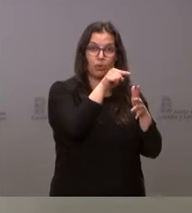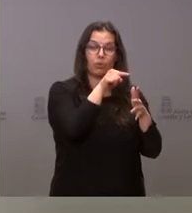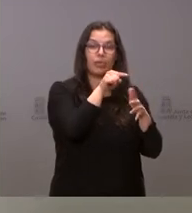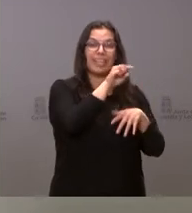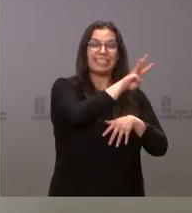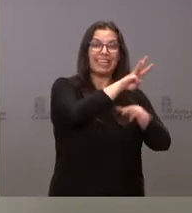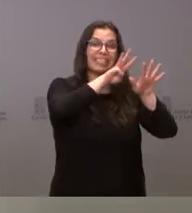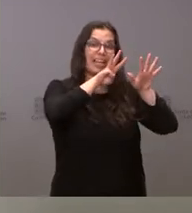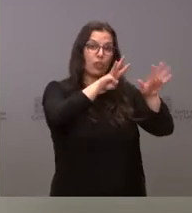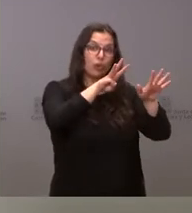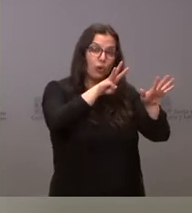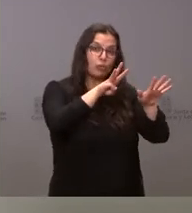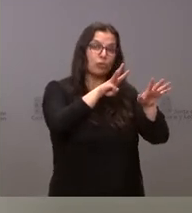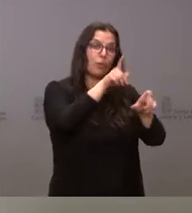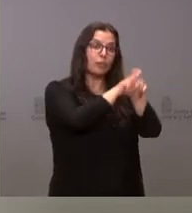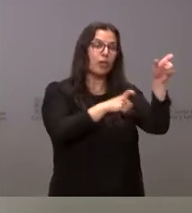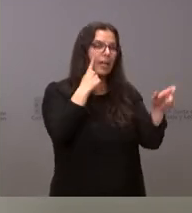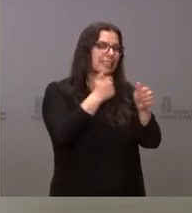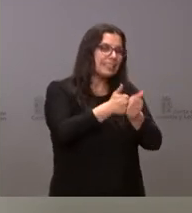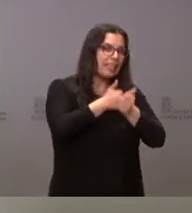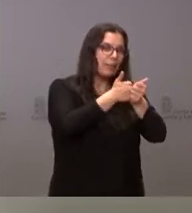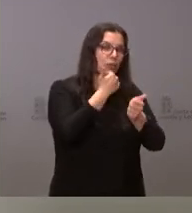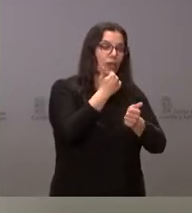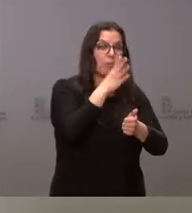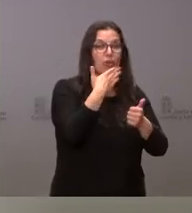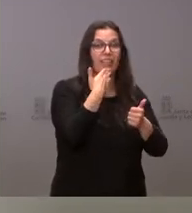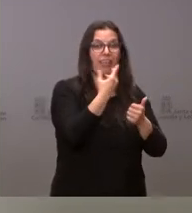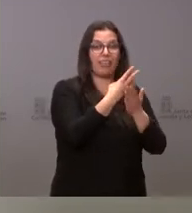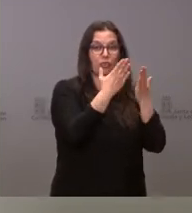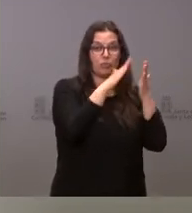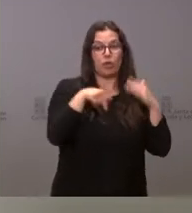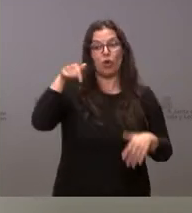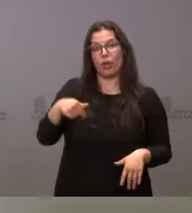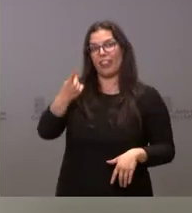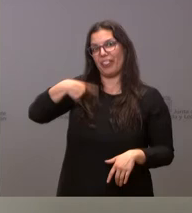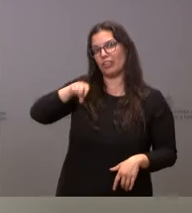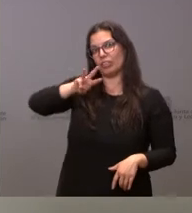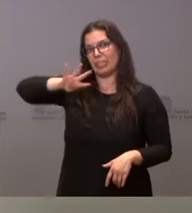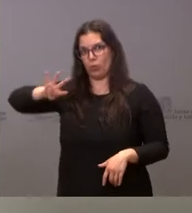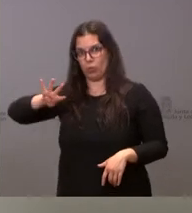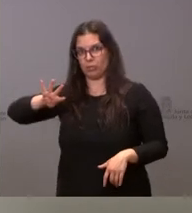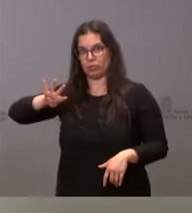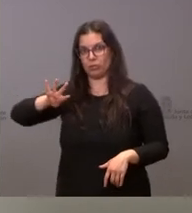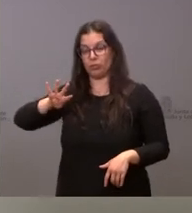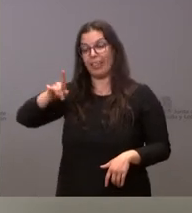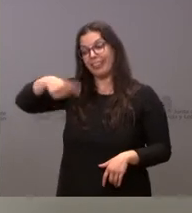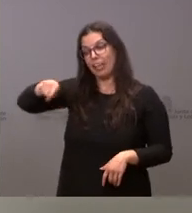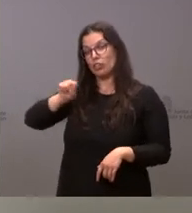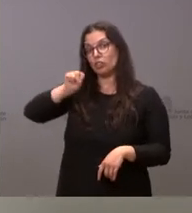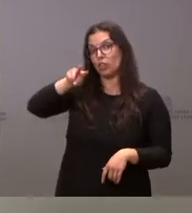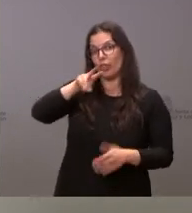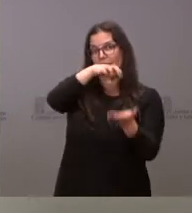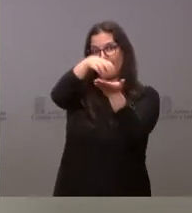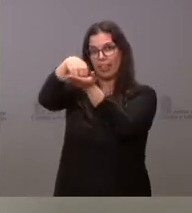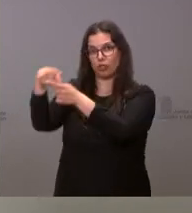personas con algún tipo de seguimiento menores, hoy son 134. 12 en centros, 10 en su